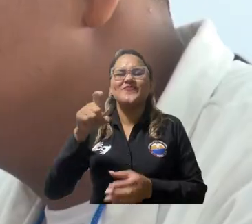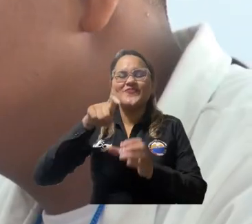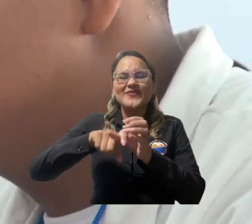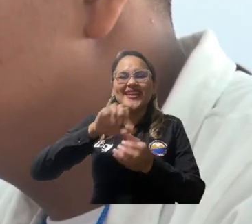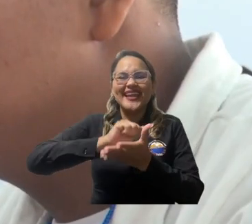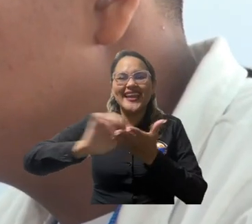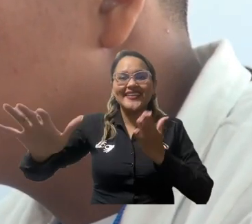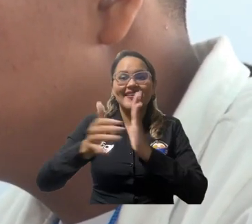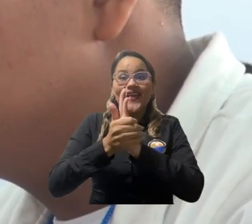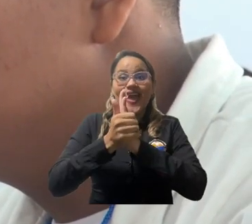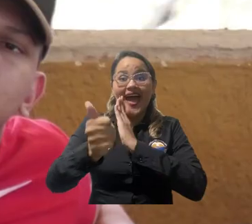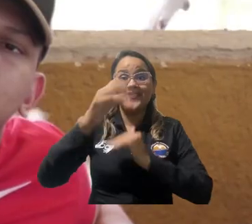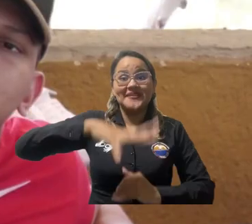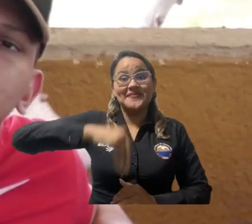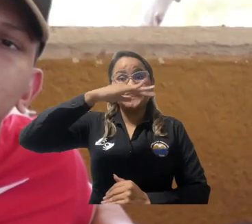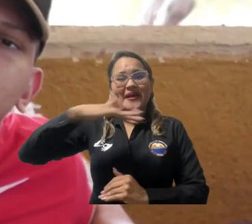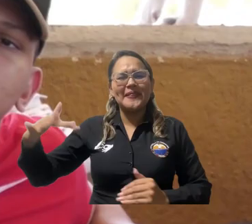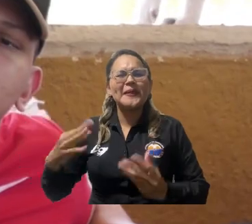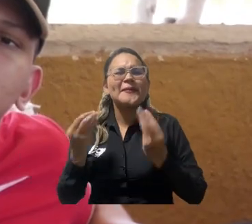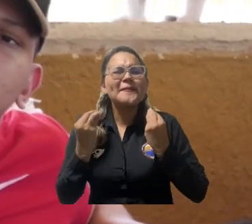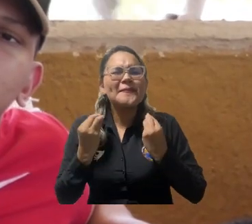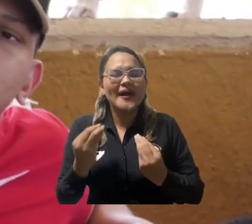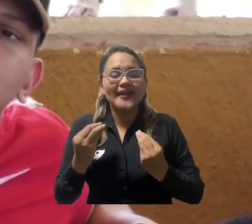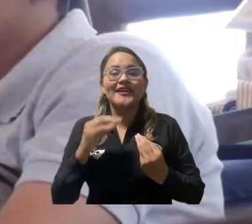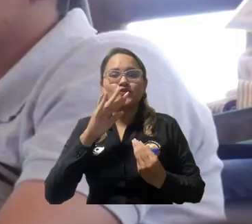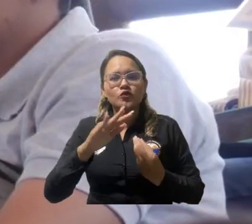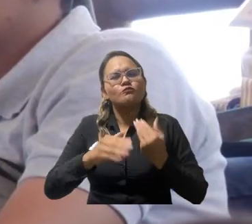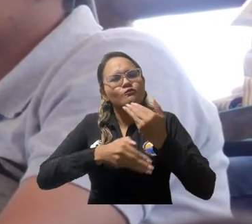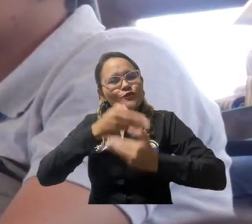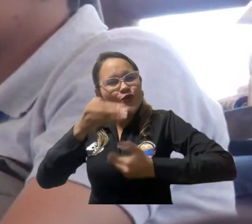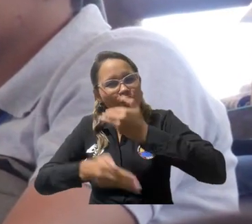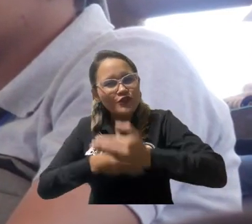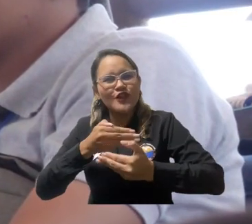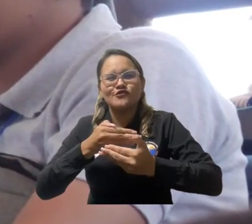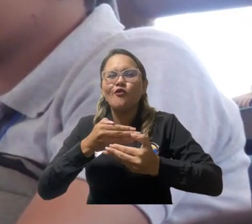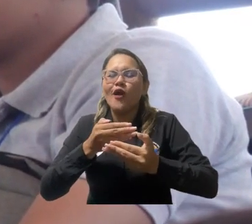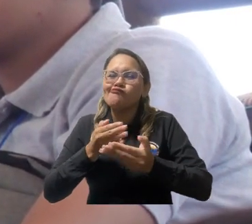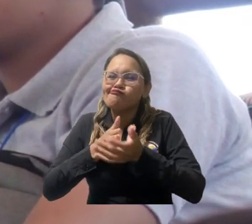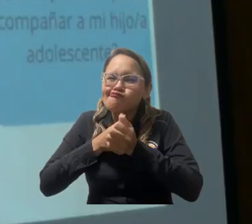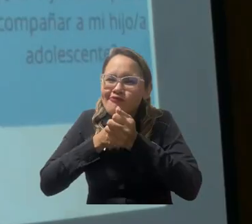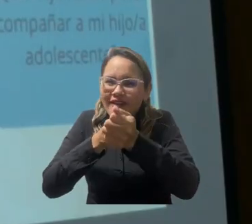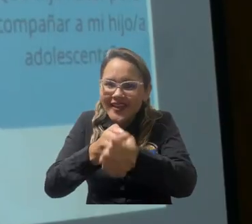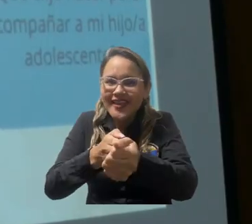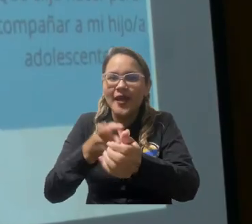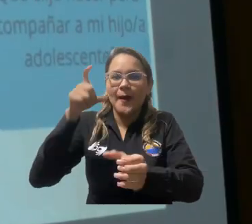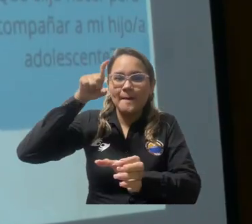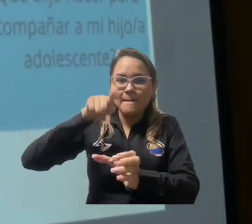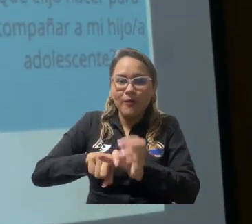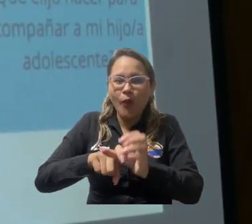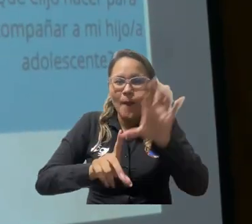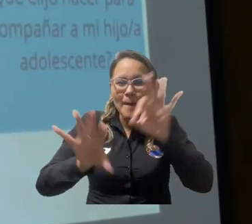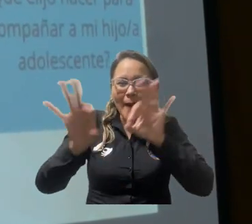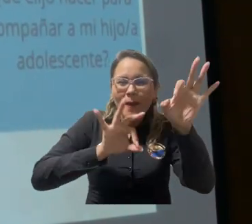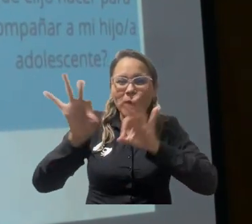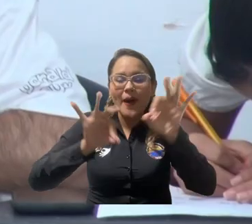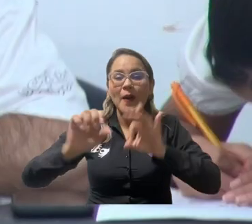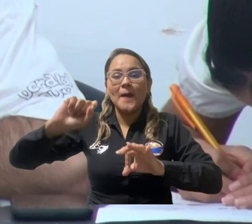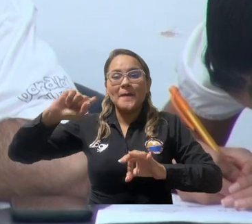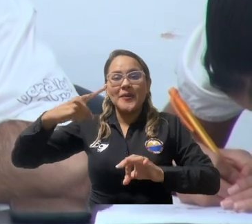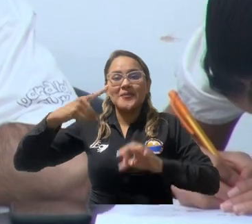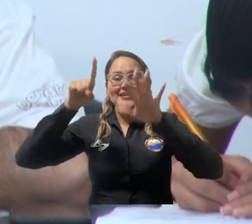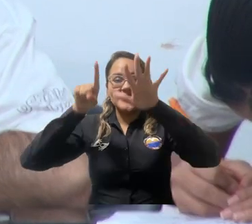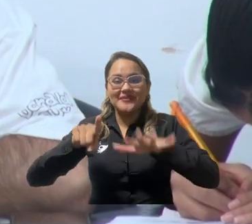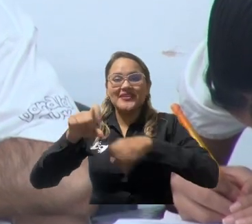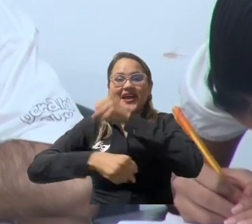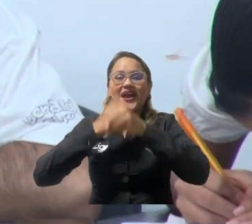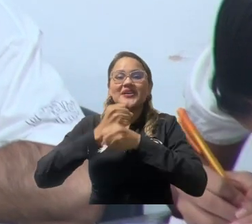otorgada por el programa Talento Magdalena para cumplir con el proceso de orientación, admisión y selección del primer periodo académico